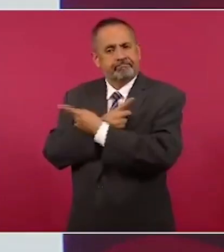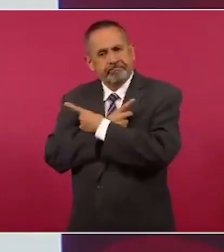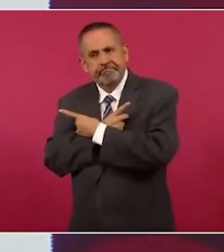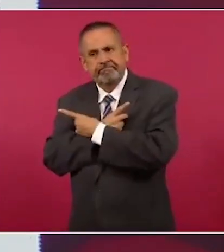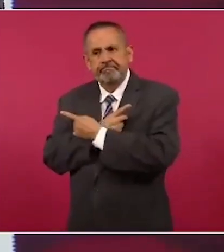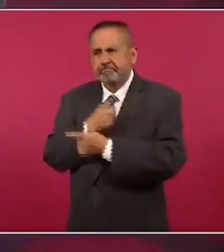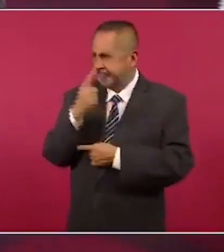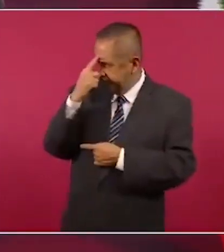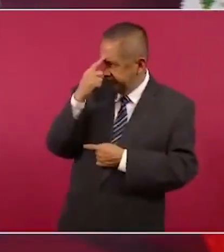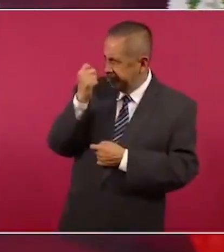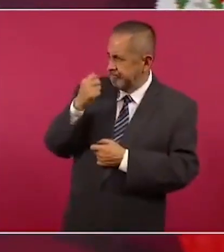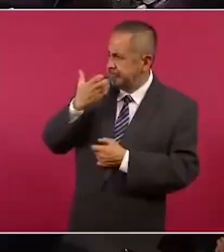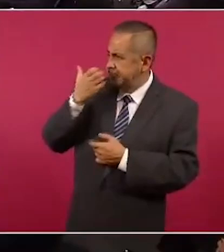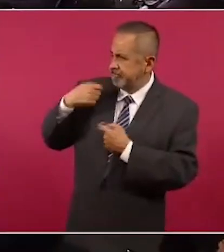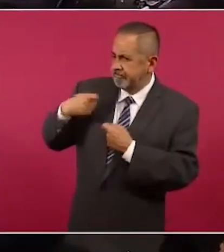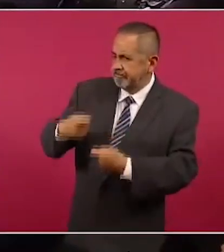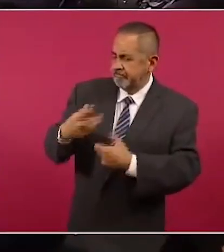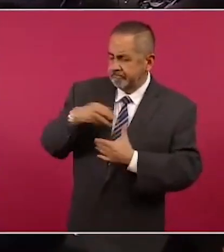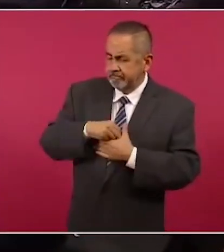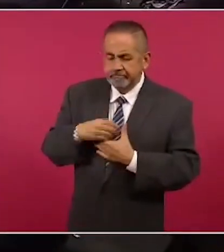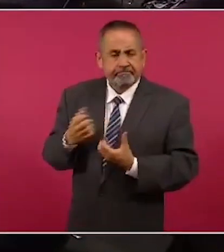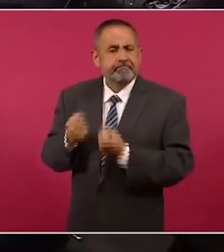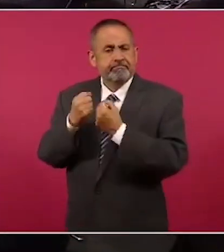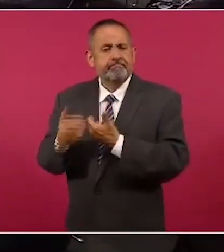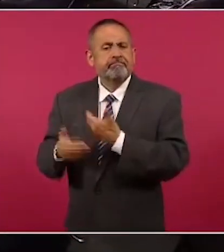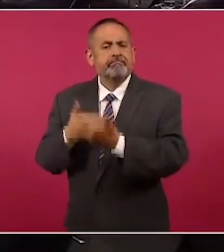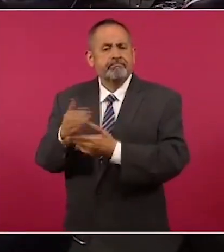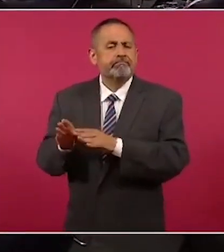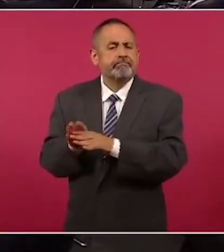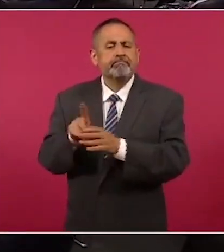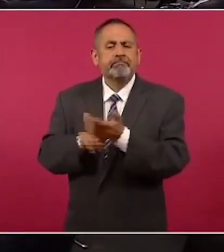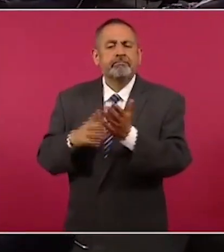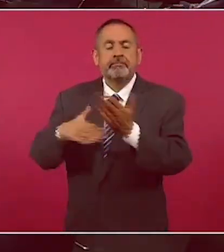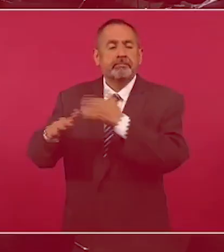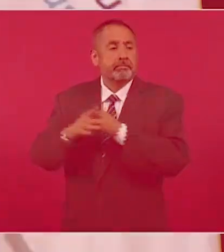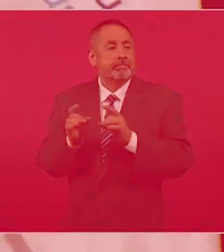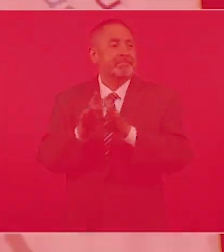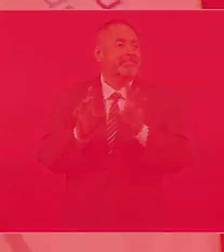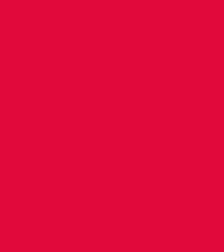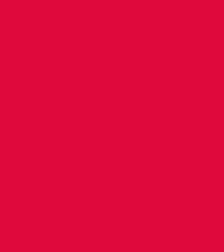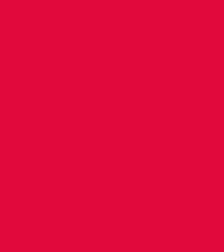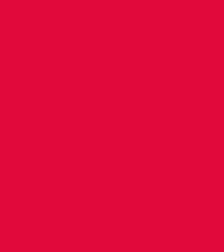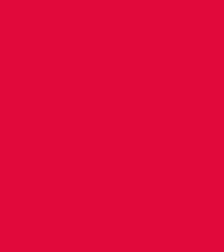sacado a flote ante cualquier adversidad.